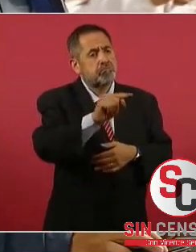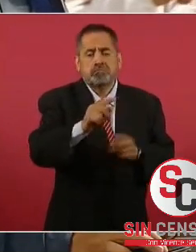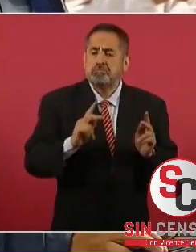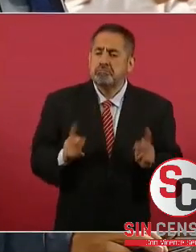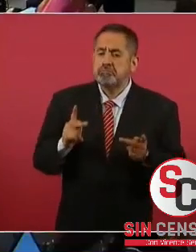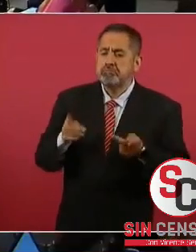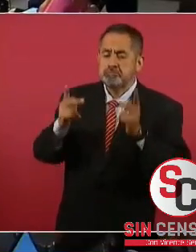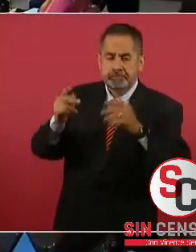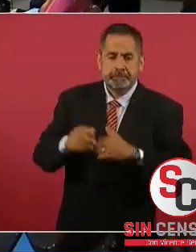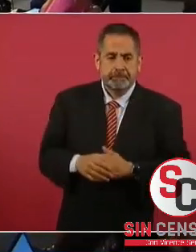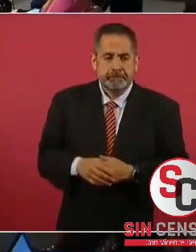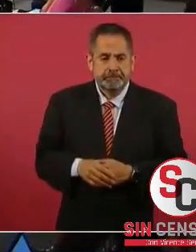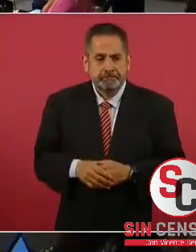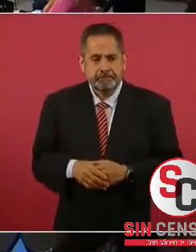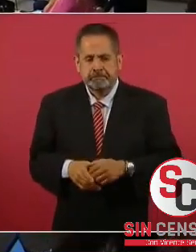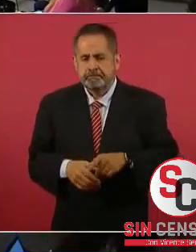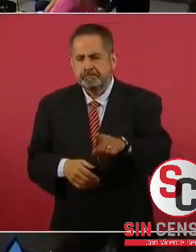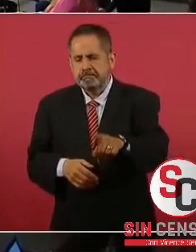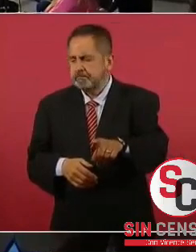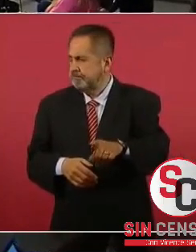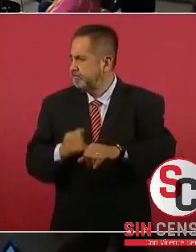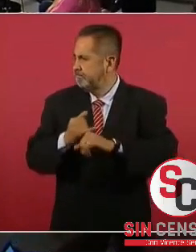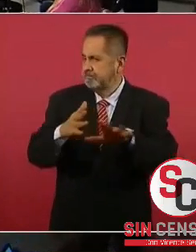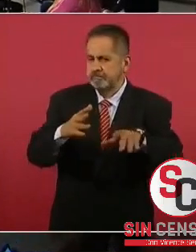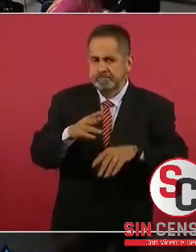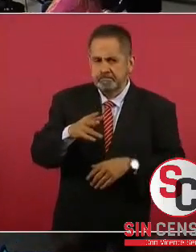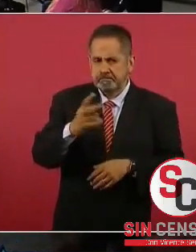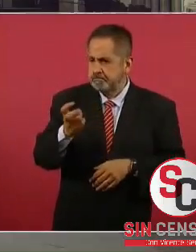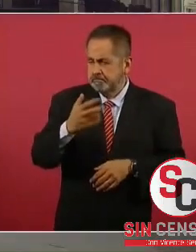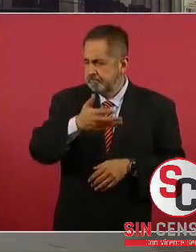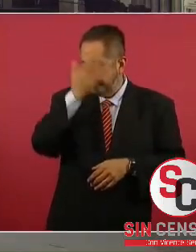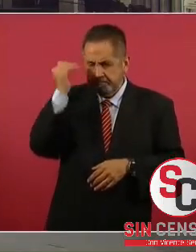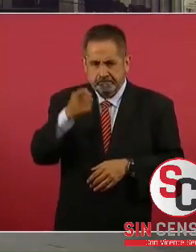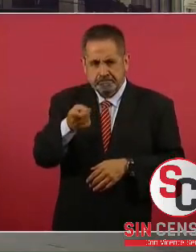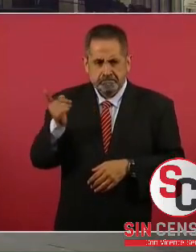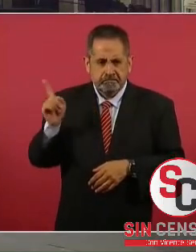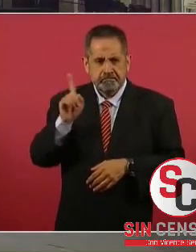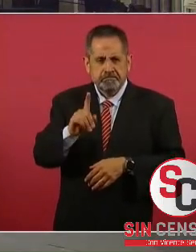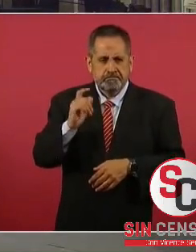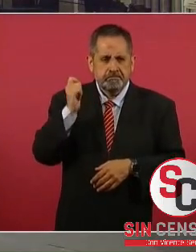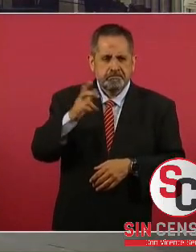No tengo información, no sé si tú podrías,